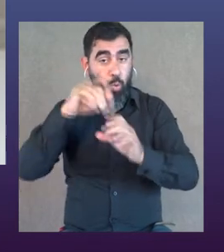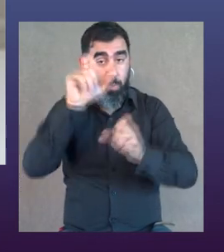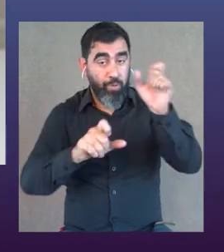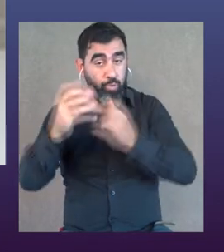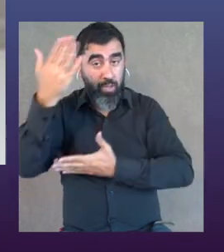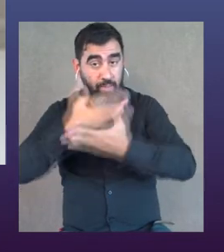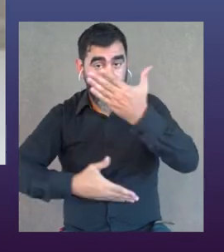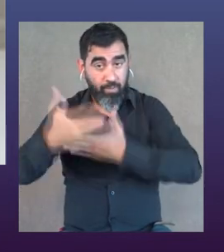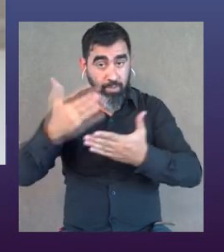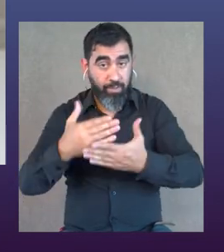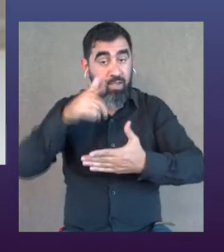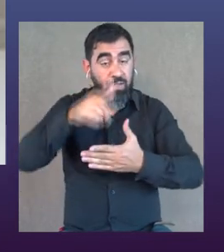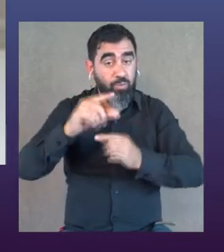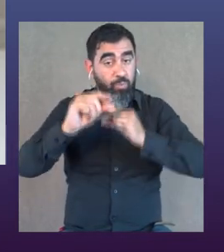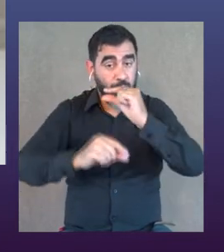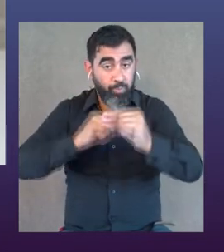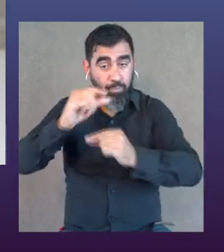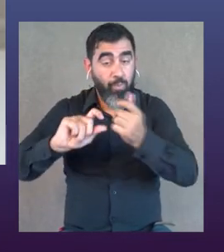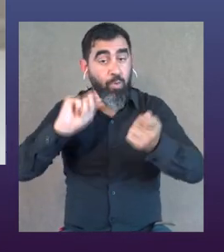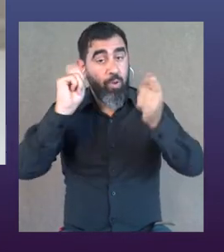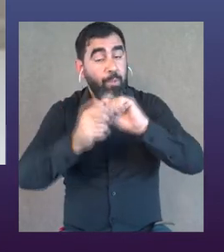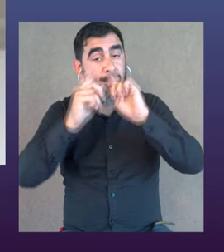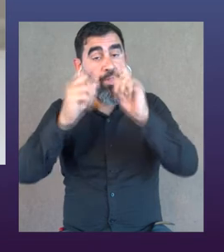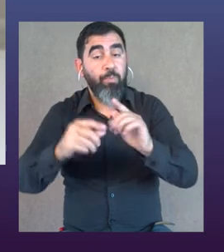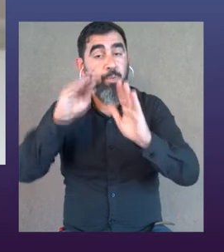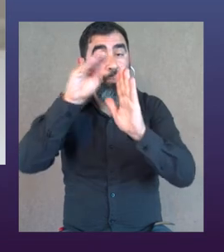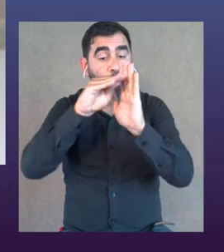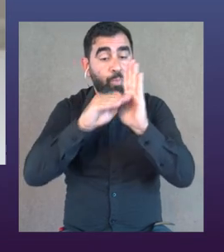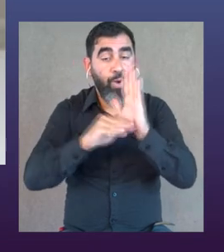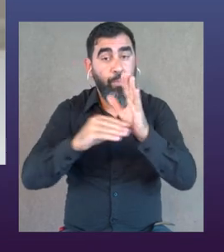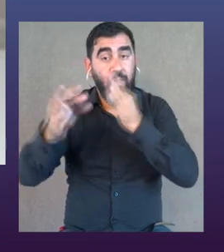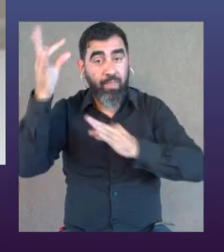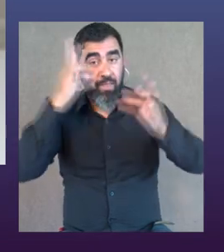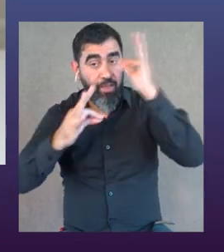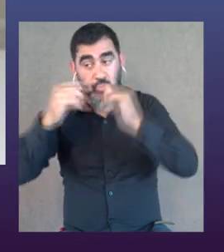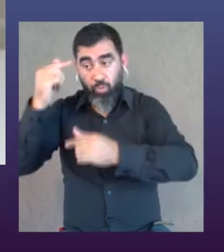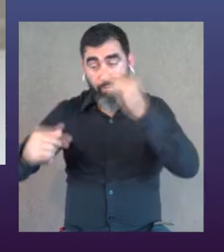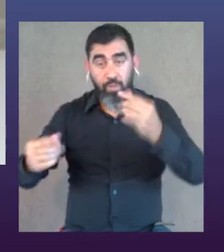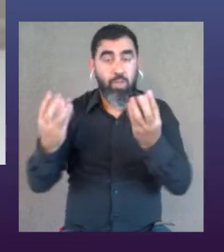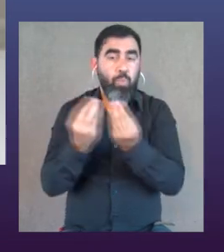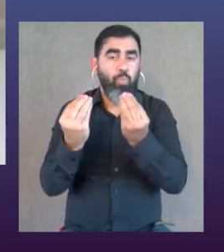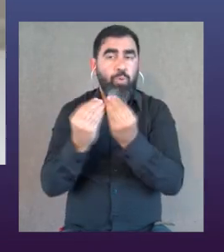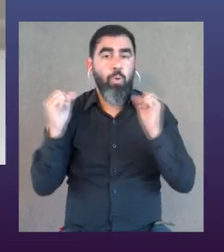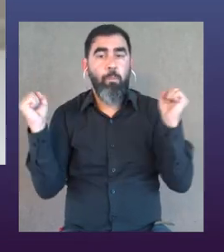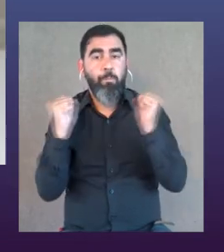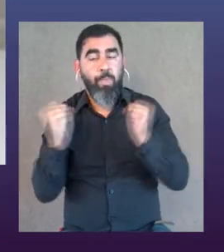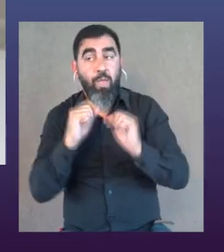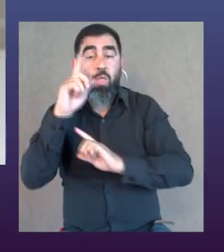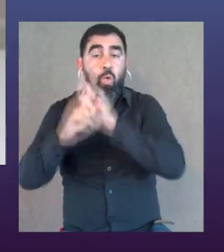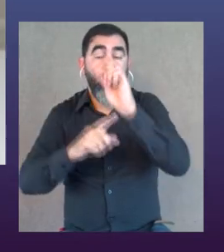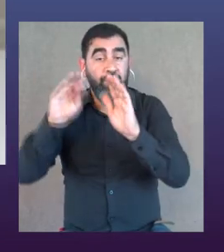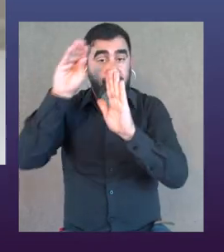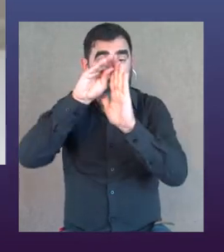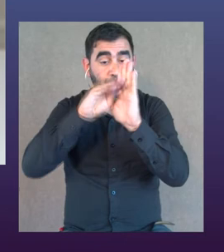incluía creadores con discapacidad. Y eso ha ido poco a poco transformando también las programaciones del resto de teatros, ¿no? Que muchos